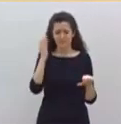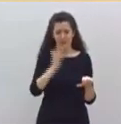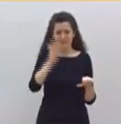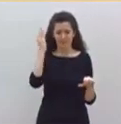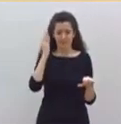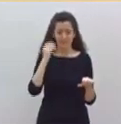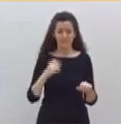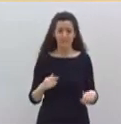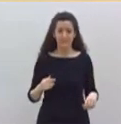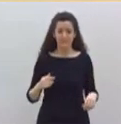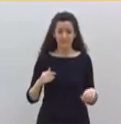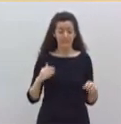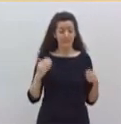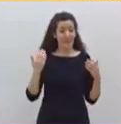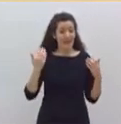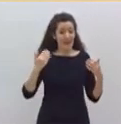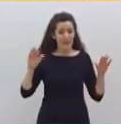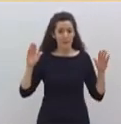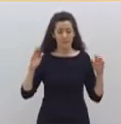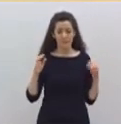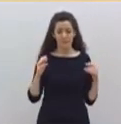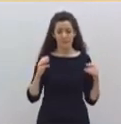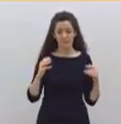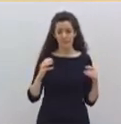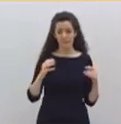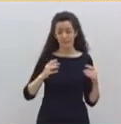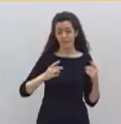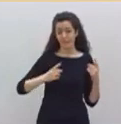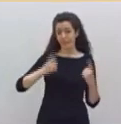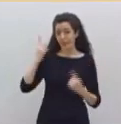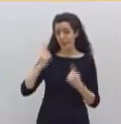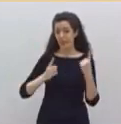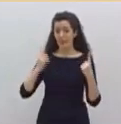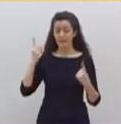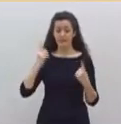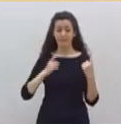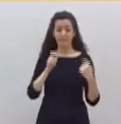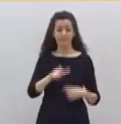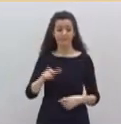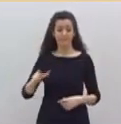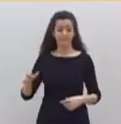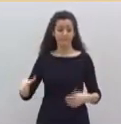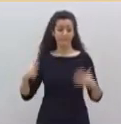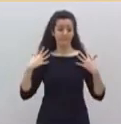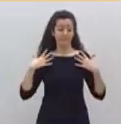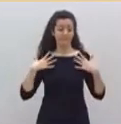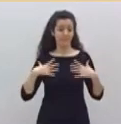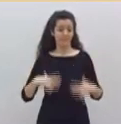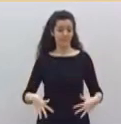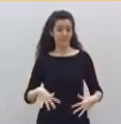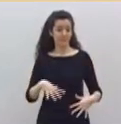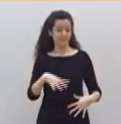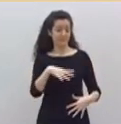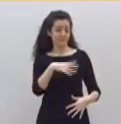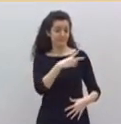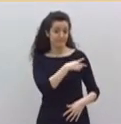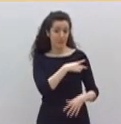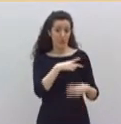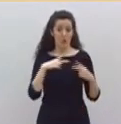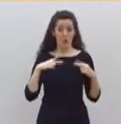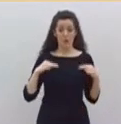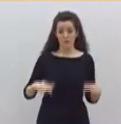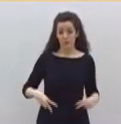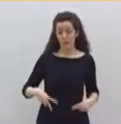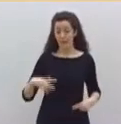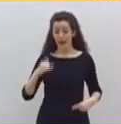comparecencias con uniformados, en los que en demasiadas ocasiones se intentan ocultar, esta no se puede